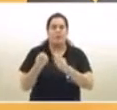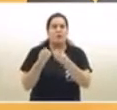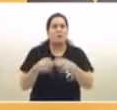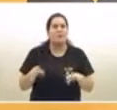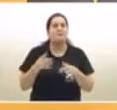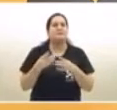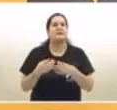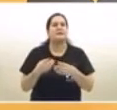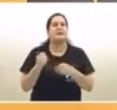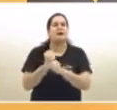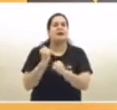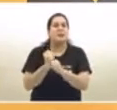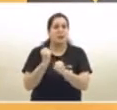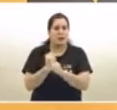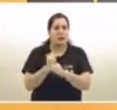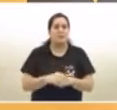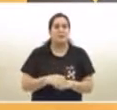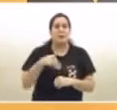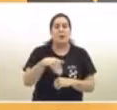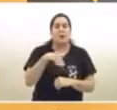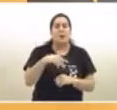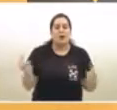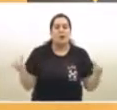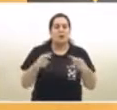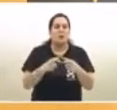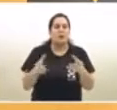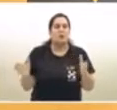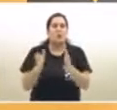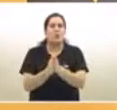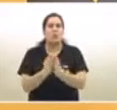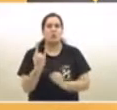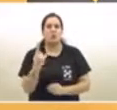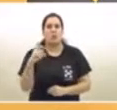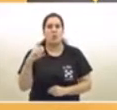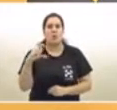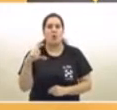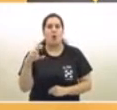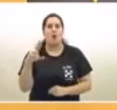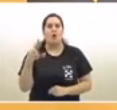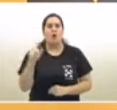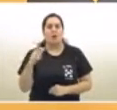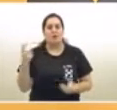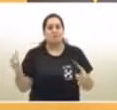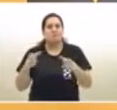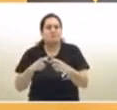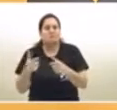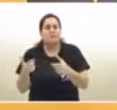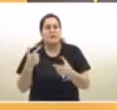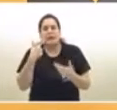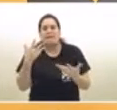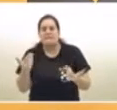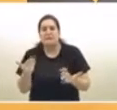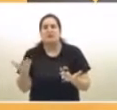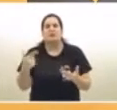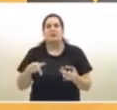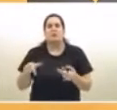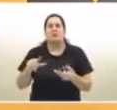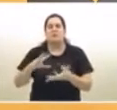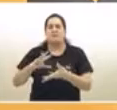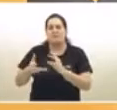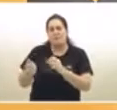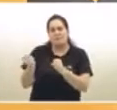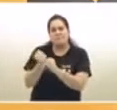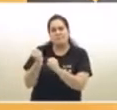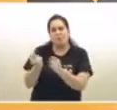Nos vamos a reunir la semana que viene con la Cámara de la Construcción, con la UOCRA, para evaluar juntos cuáles son las medidas necesarias. Ya tenemos un